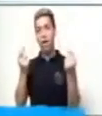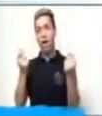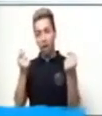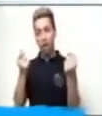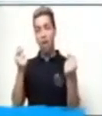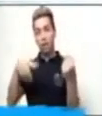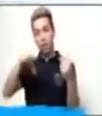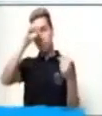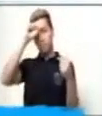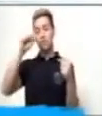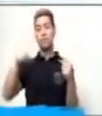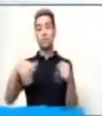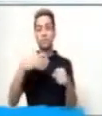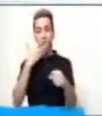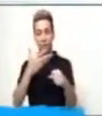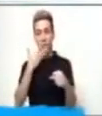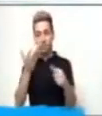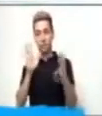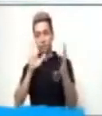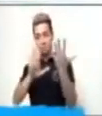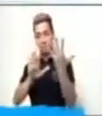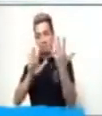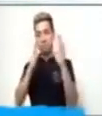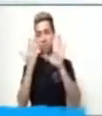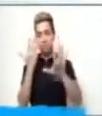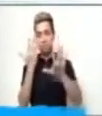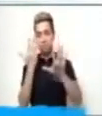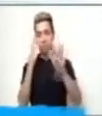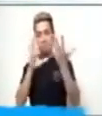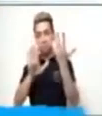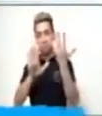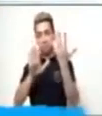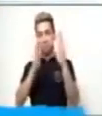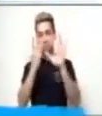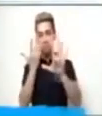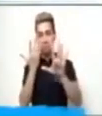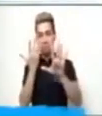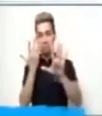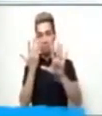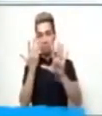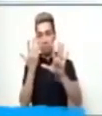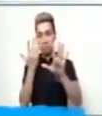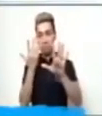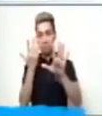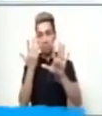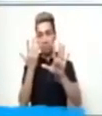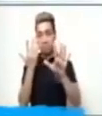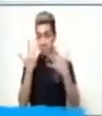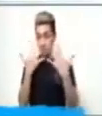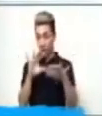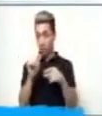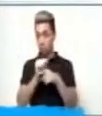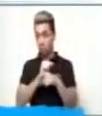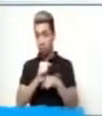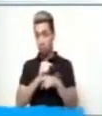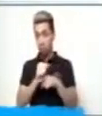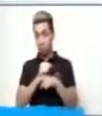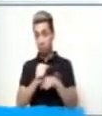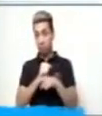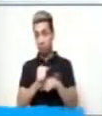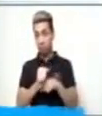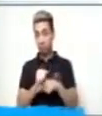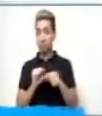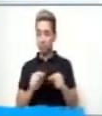más fácil y divertido. Muy bien. Ya que hemos practicado esto, creo que podemos